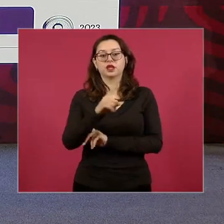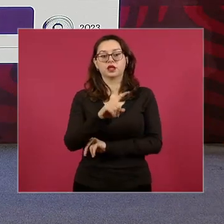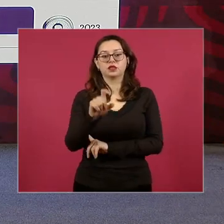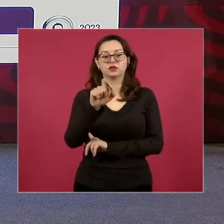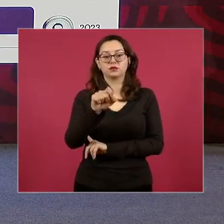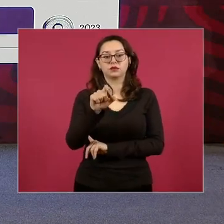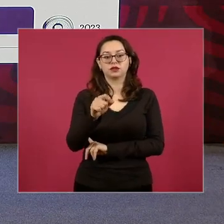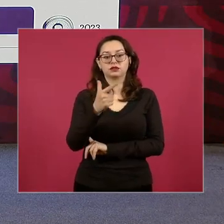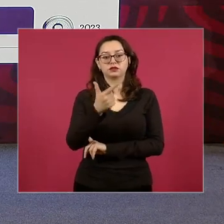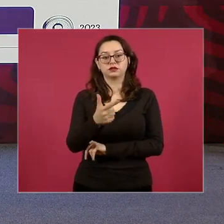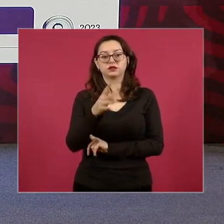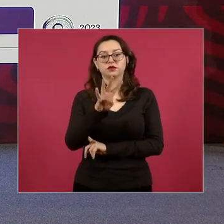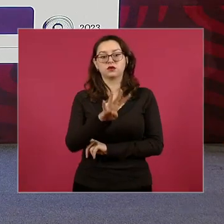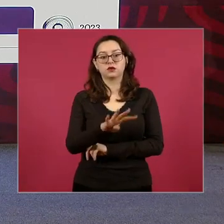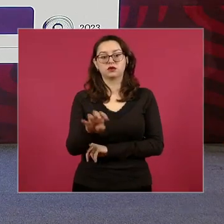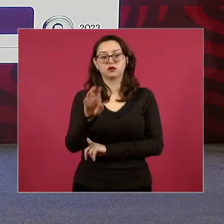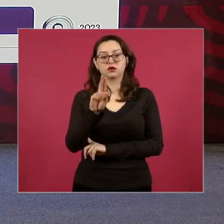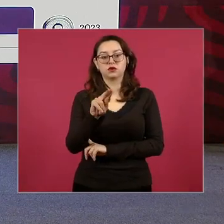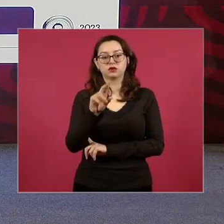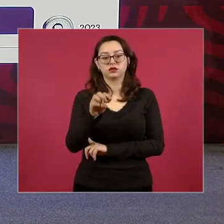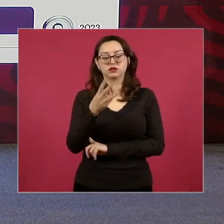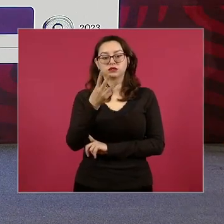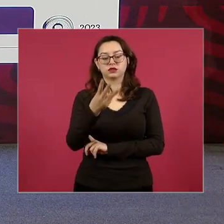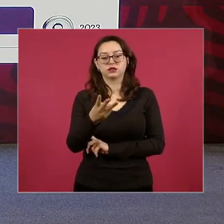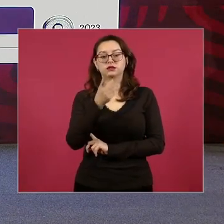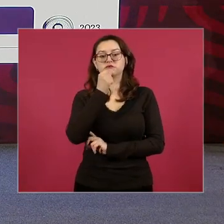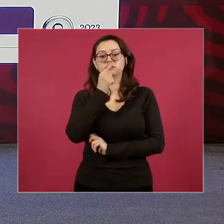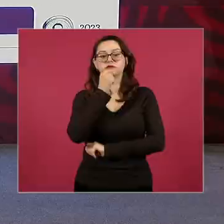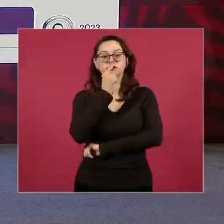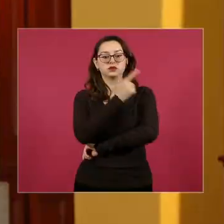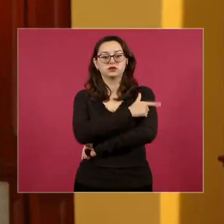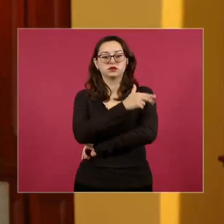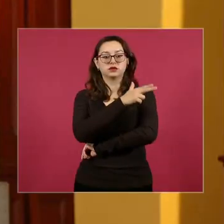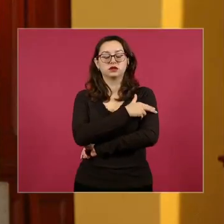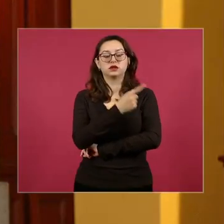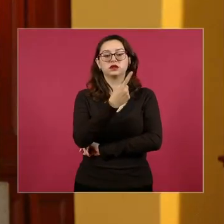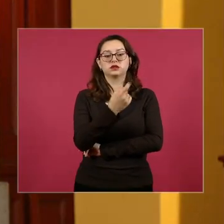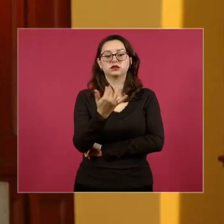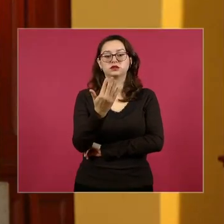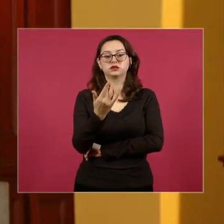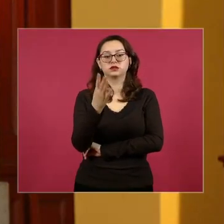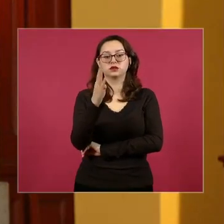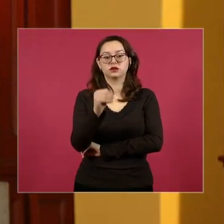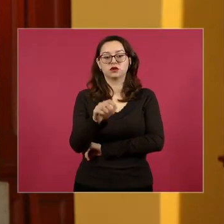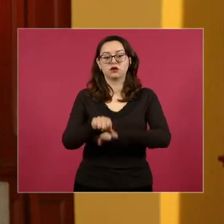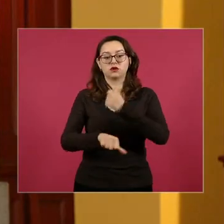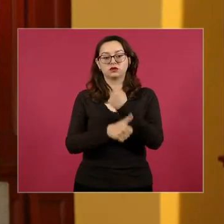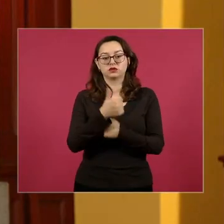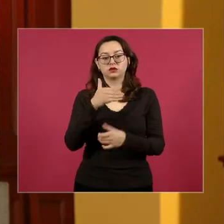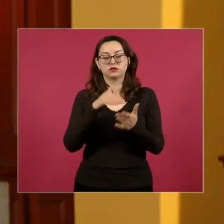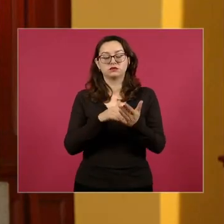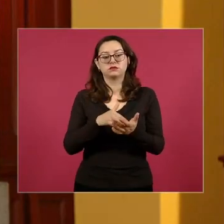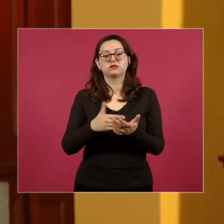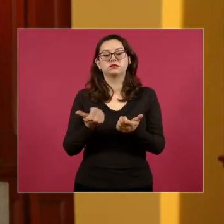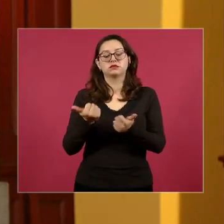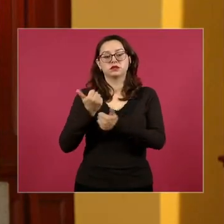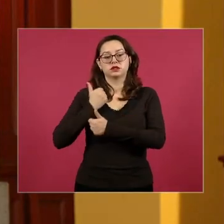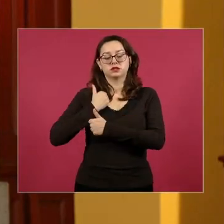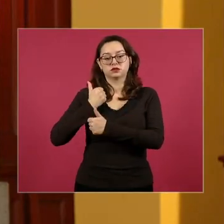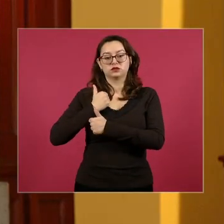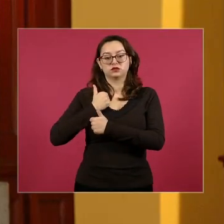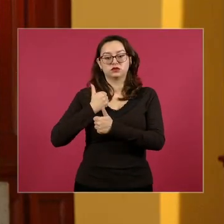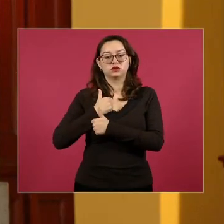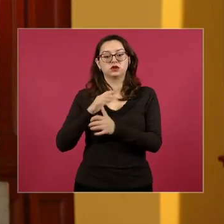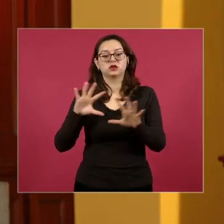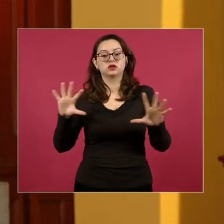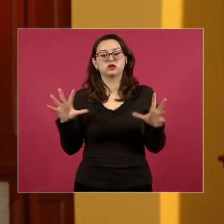483 elementos de la Guardia Nacional, 159 mil 11 de las Fuerzas Armadas para hacer